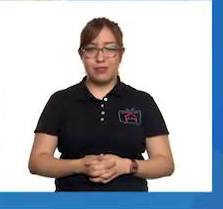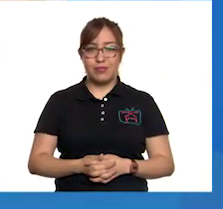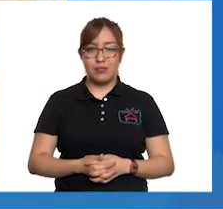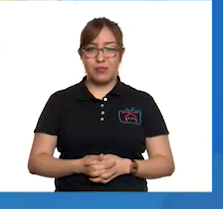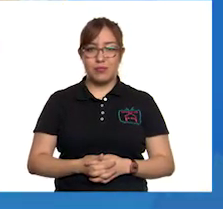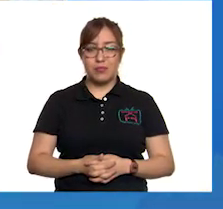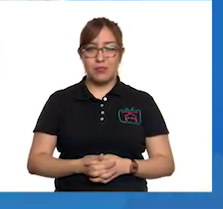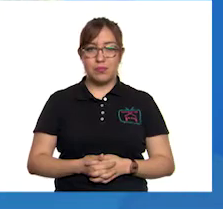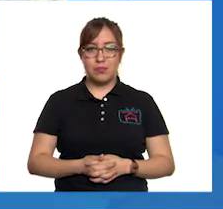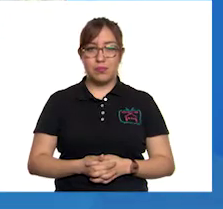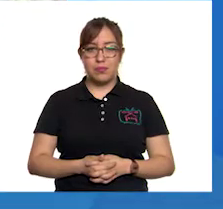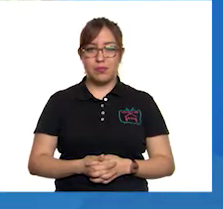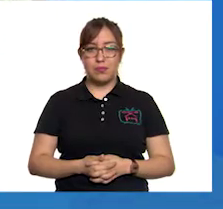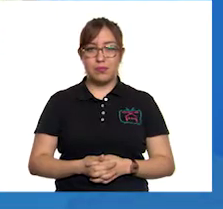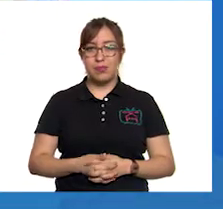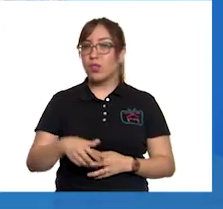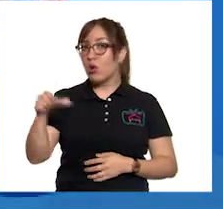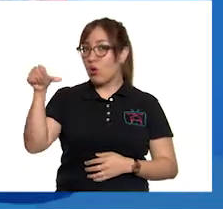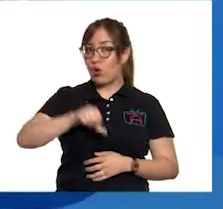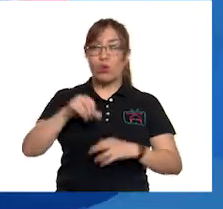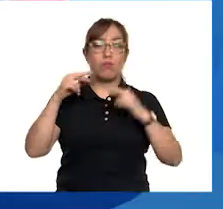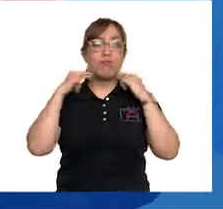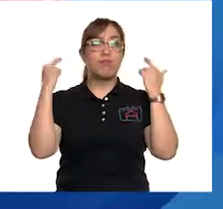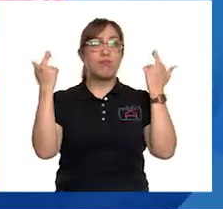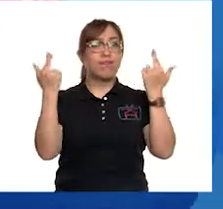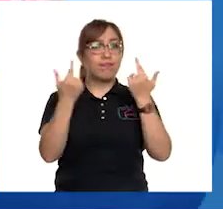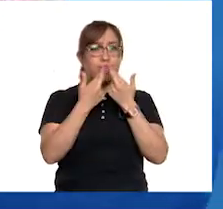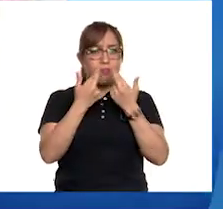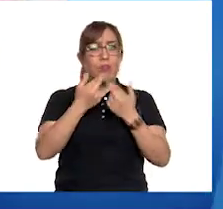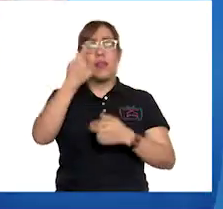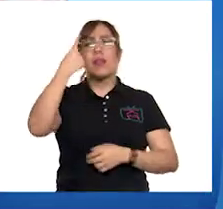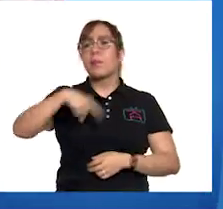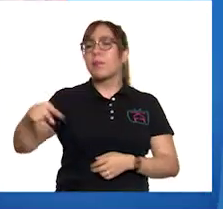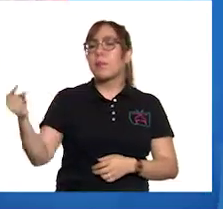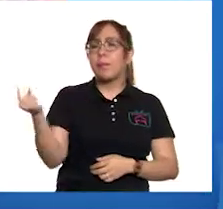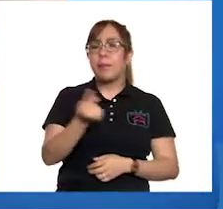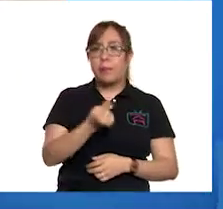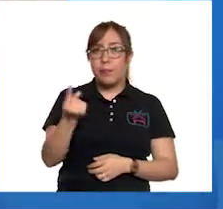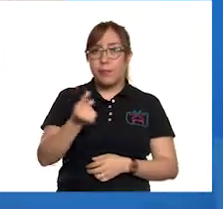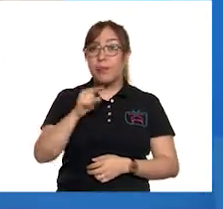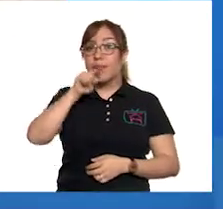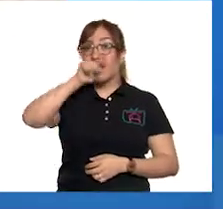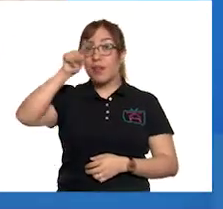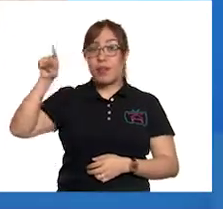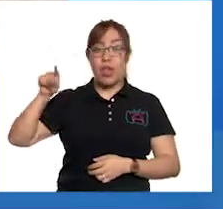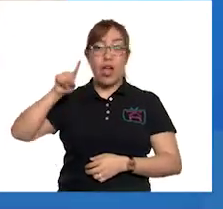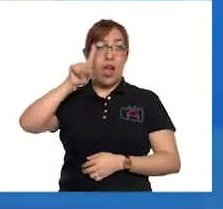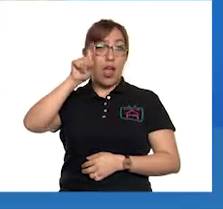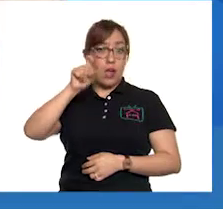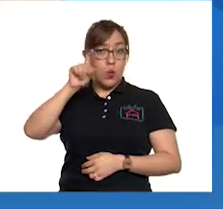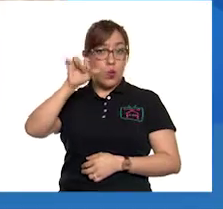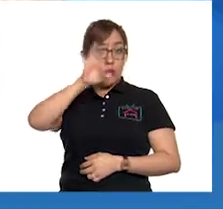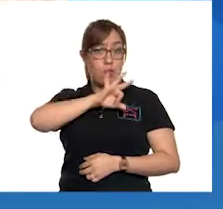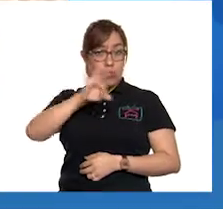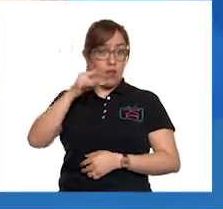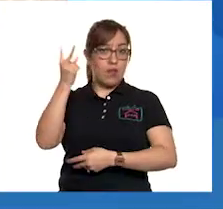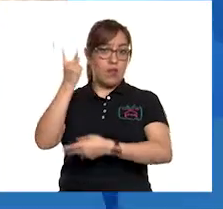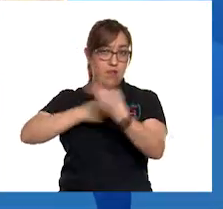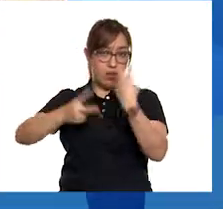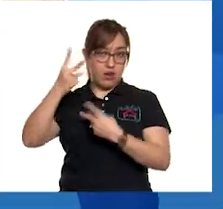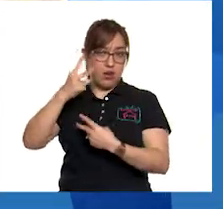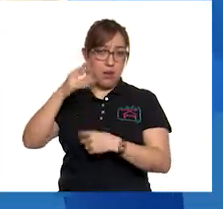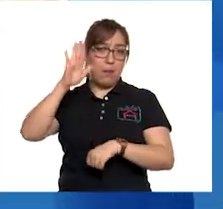Hoy tenemos una asamblea para solicitar que se arreglen las bombas y así tener el agua más cerca.